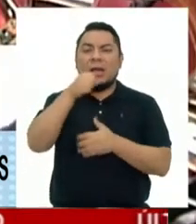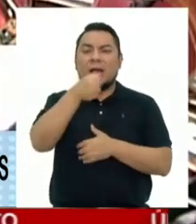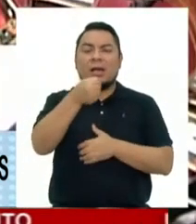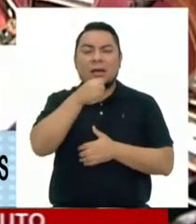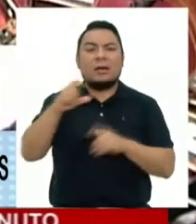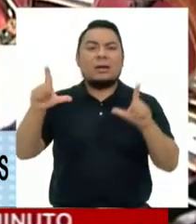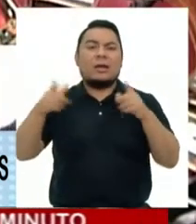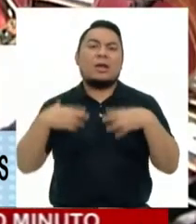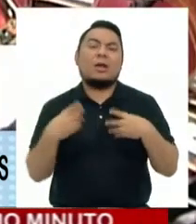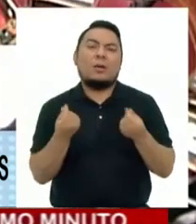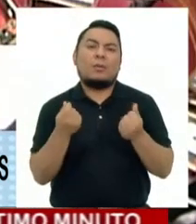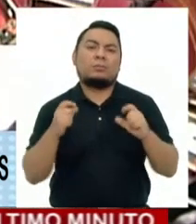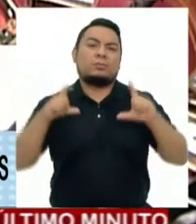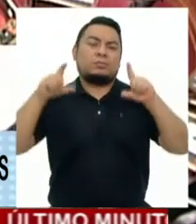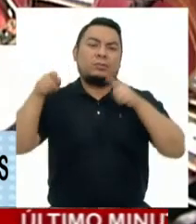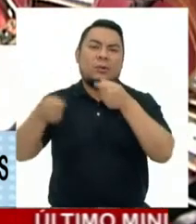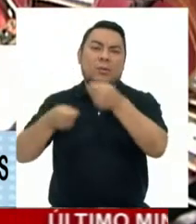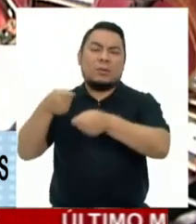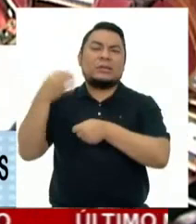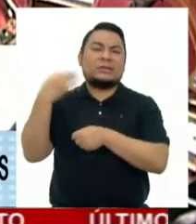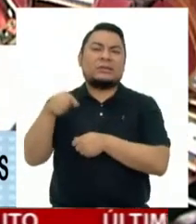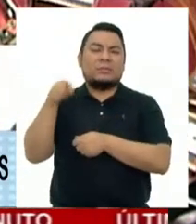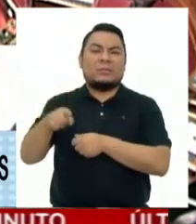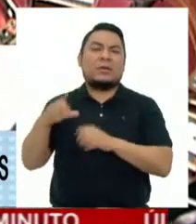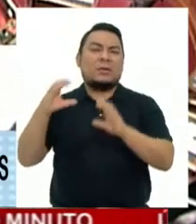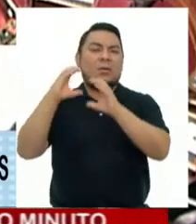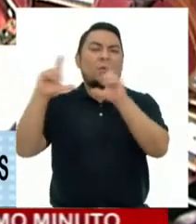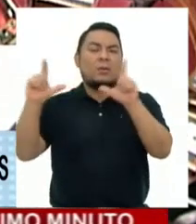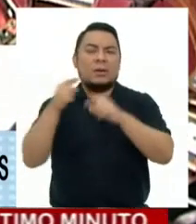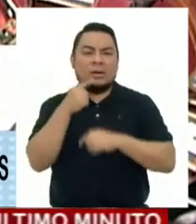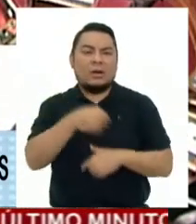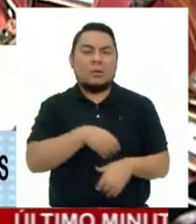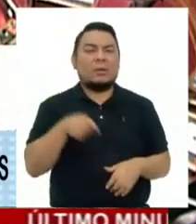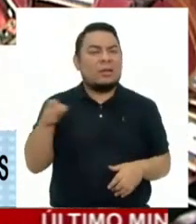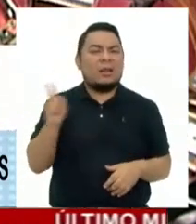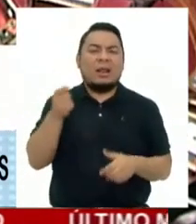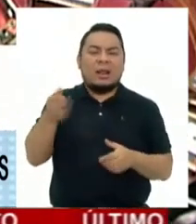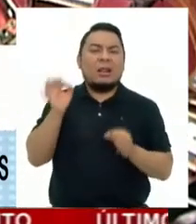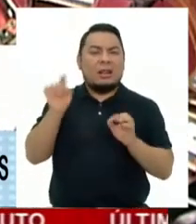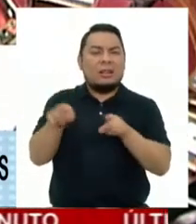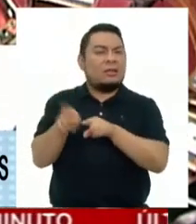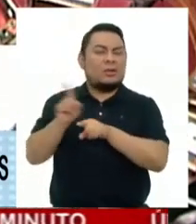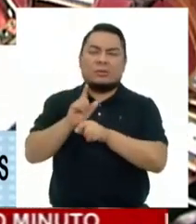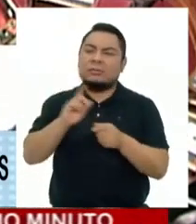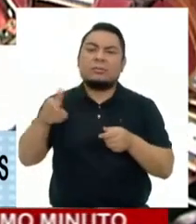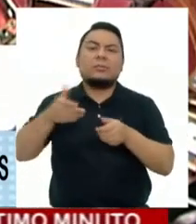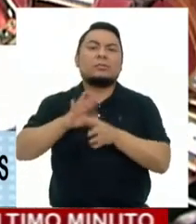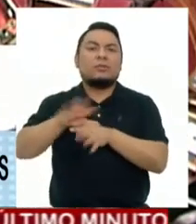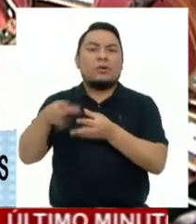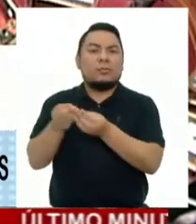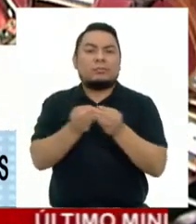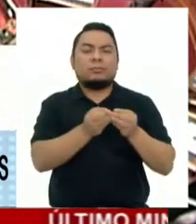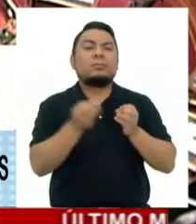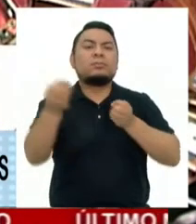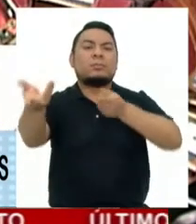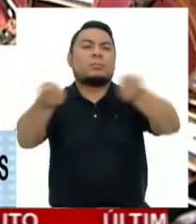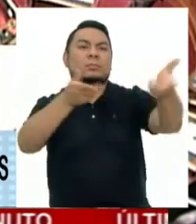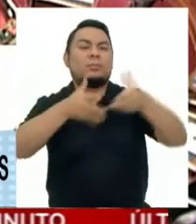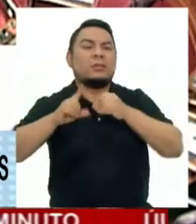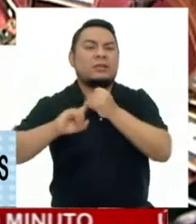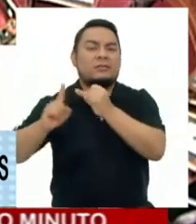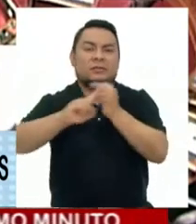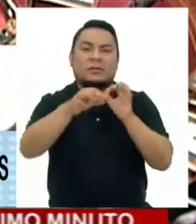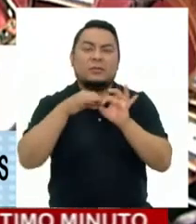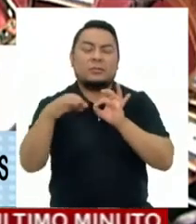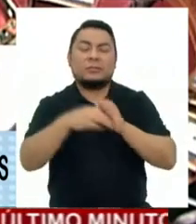son demasiado ricos estos medios de comunicación, ha señalado el congresista César González. Sin embargo, uno de los congresistas